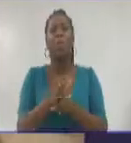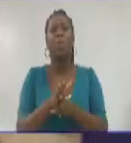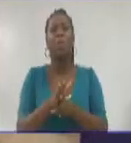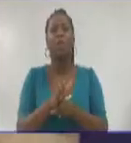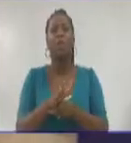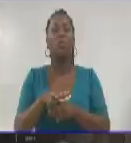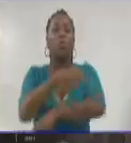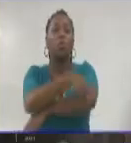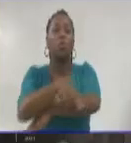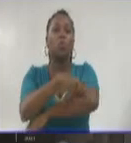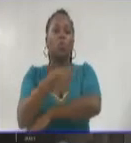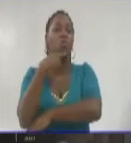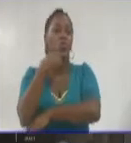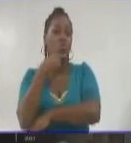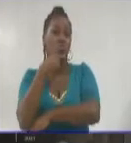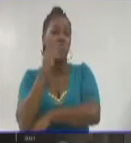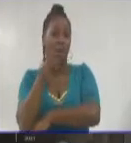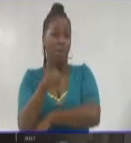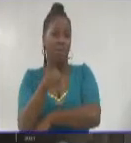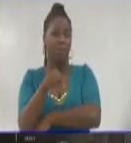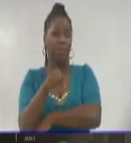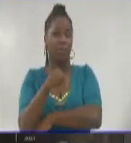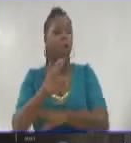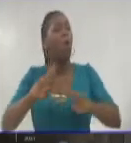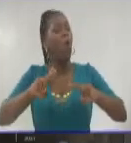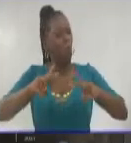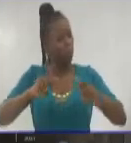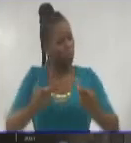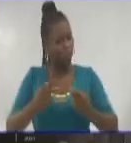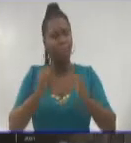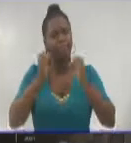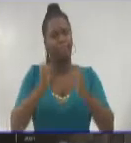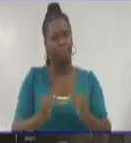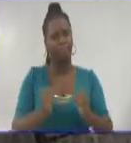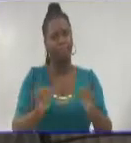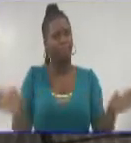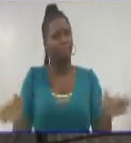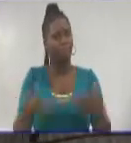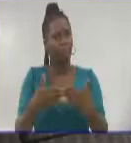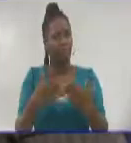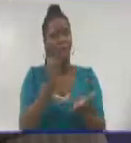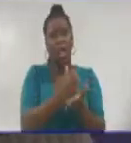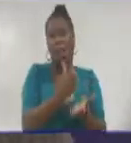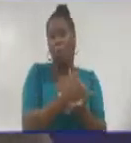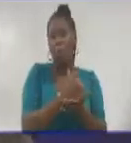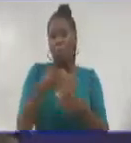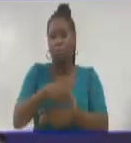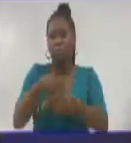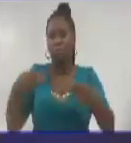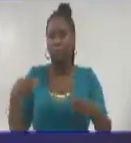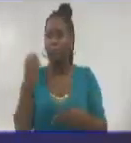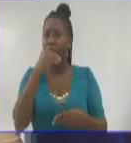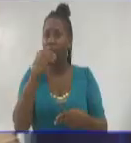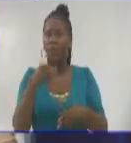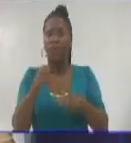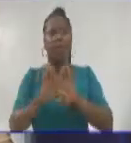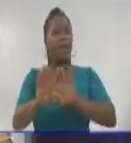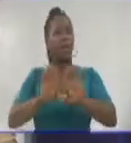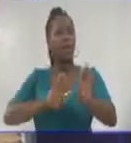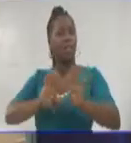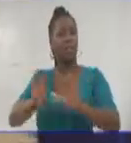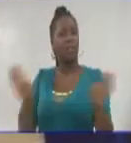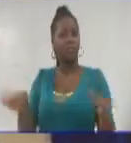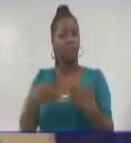Cruce Today con este titular. Moscú vuelve a confinarse. Se cierran escuelas, restaurantes y tiendas no